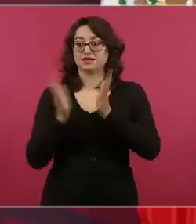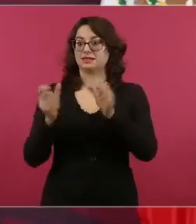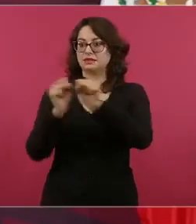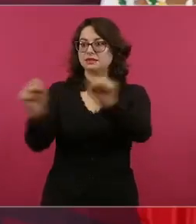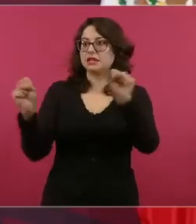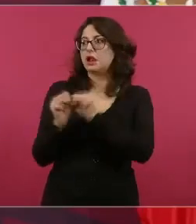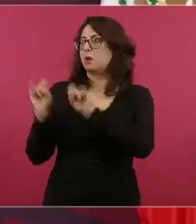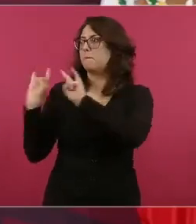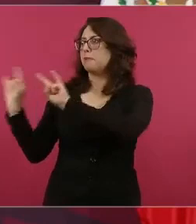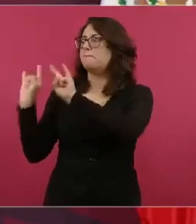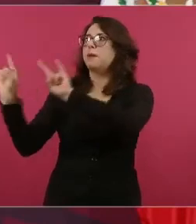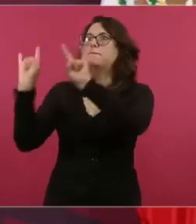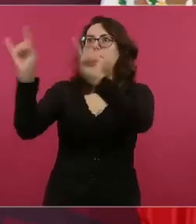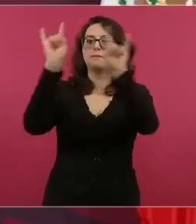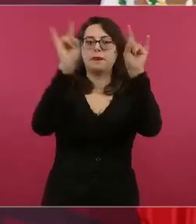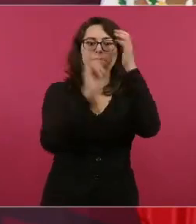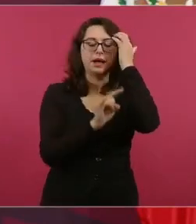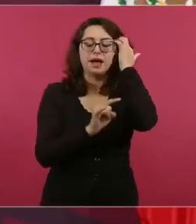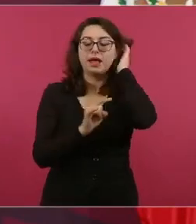aquí.